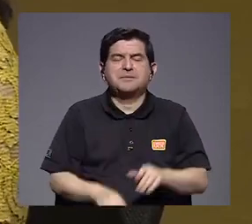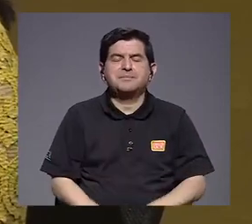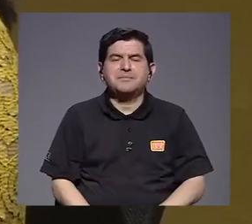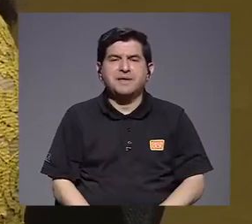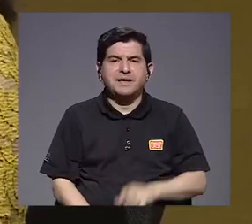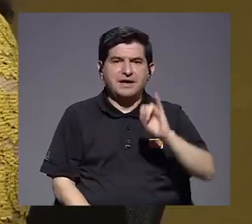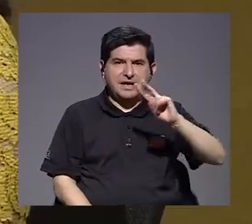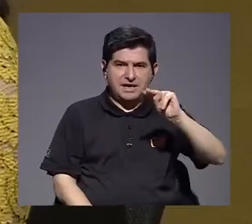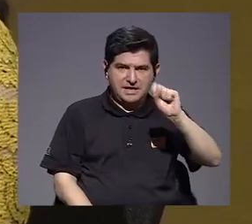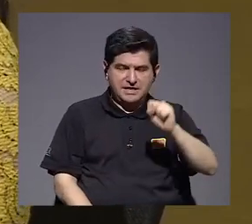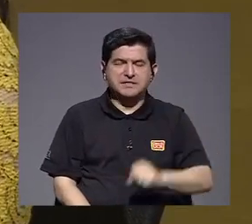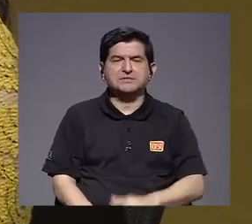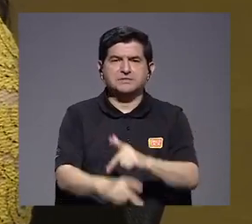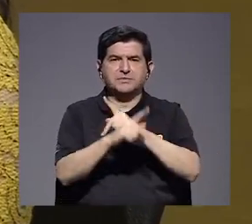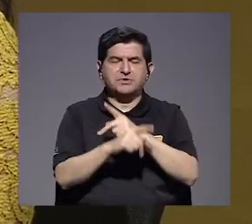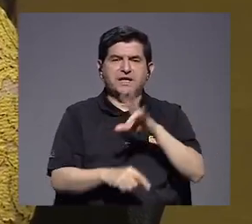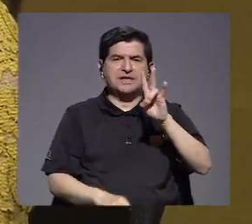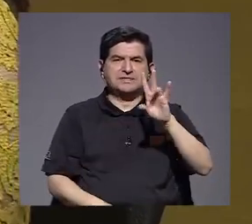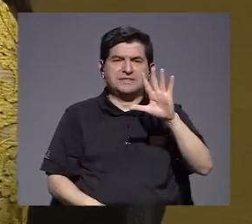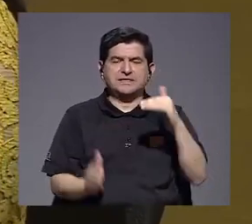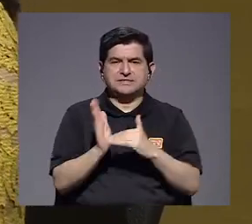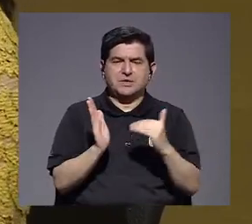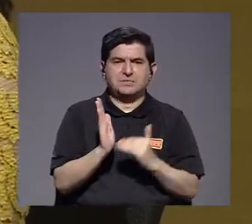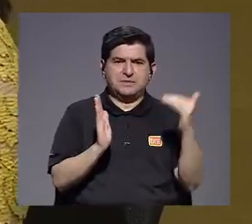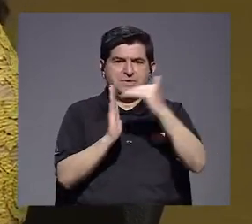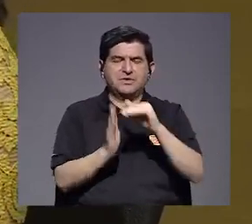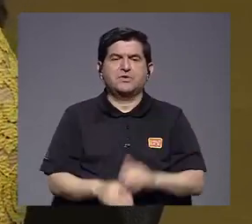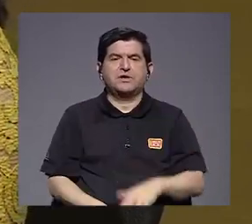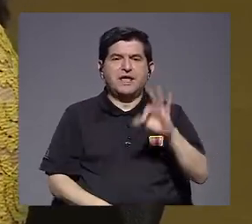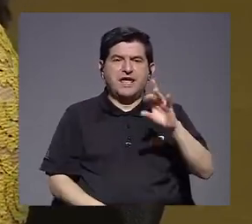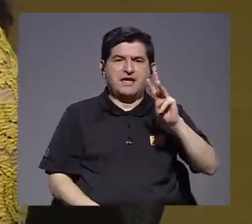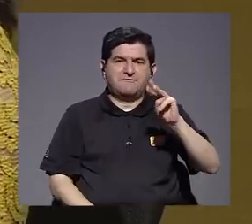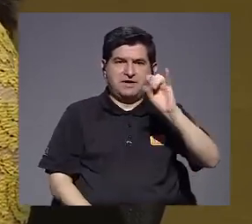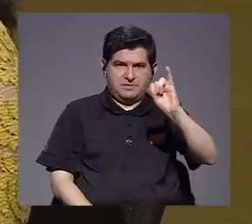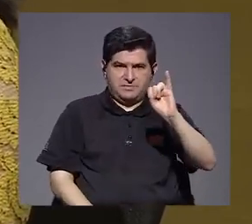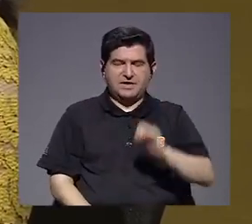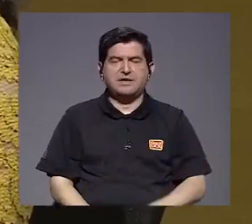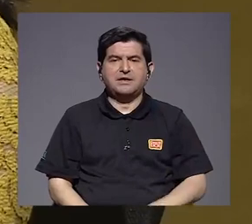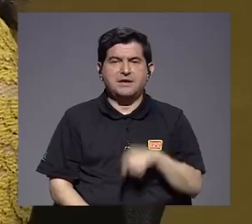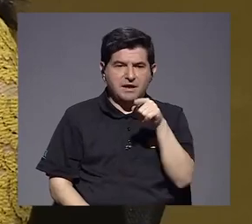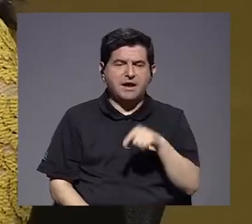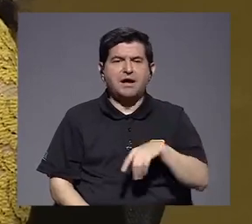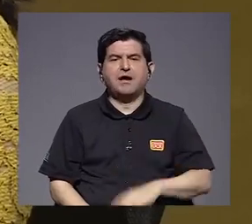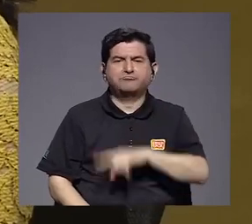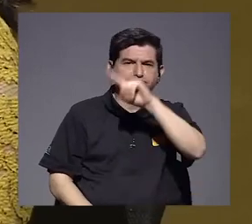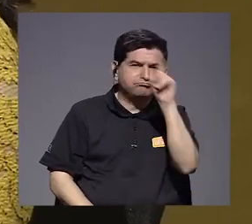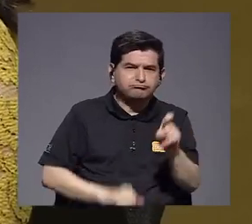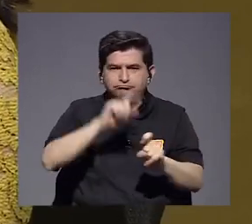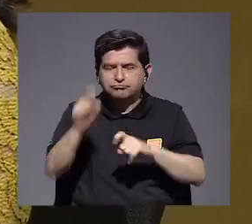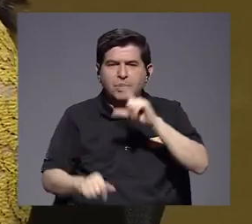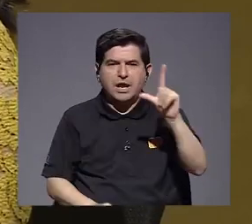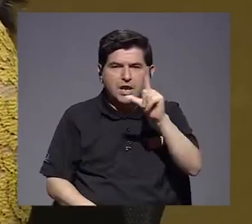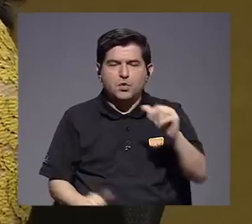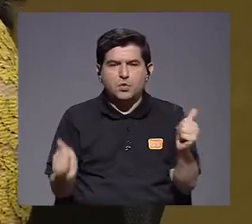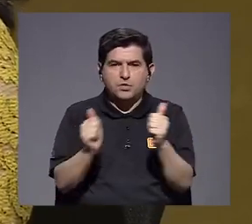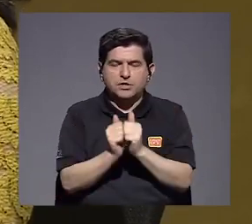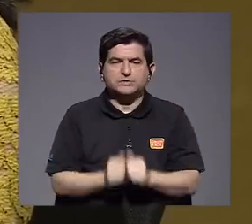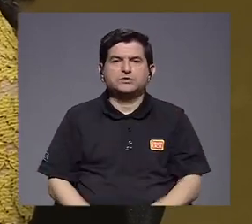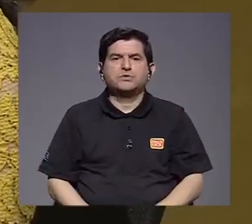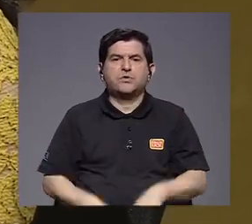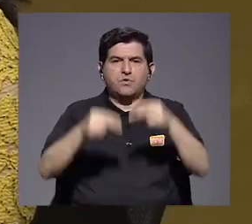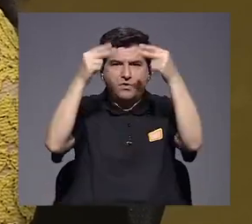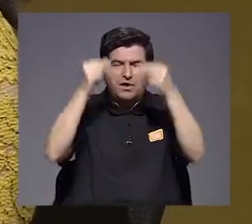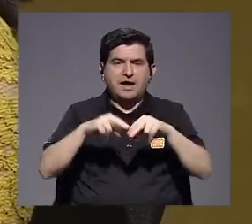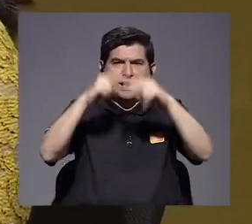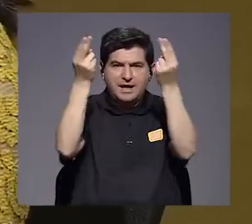enteramente 75 mil millones, el del Fondo Monetario Internacional que se va a someter a consideración el lunes junto con Hacienda Digital